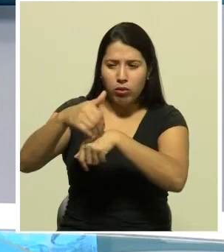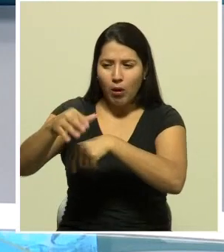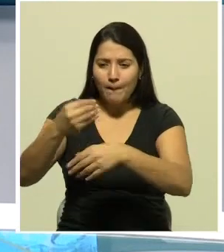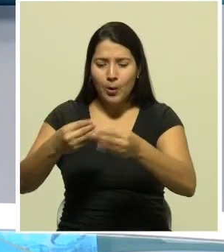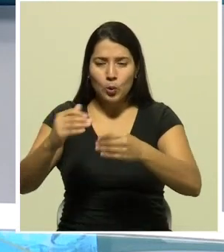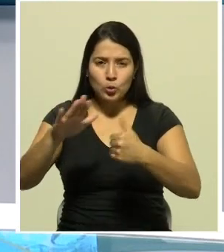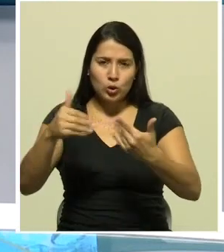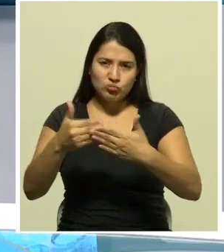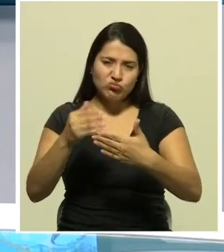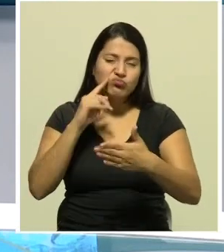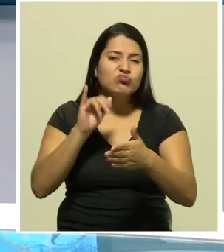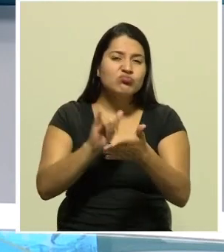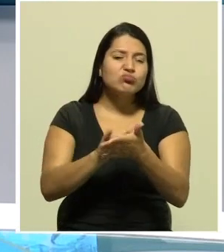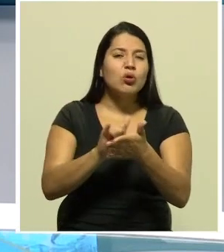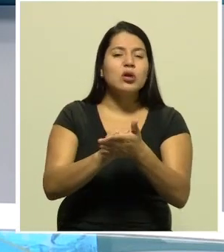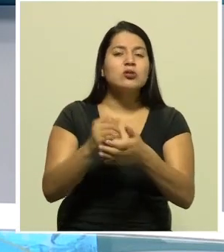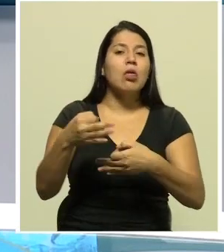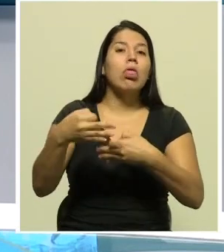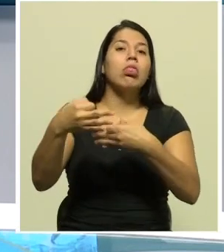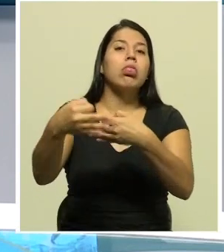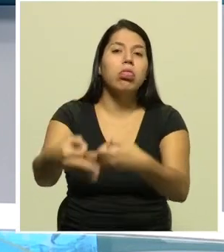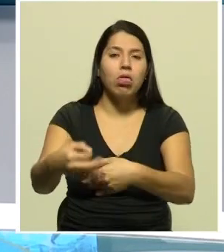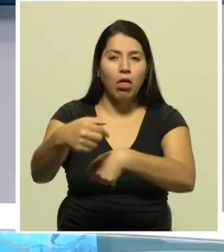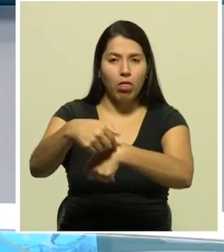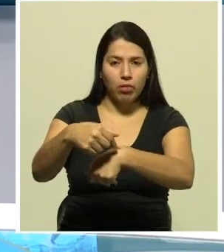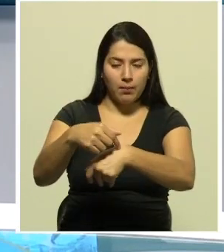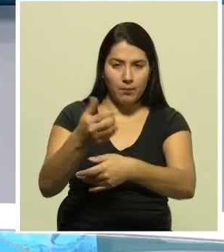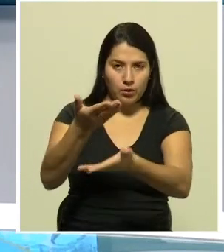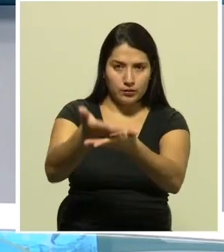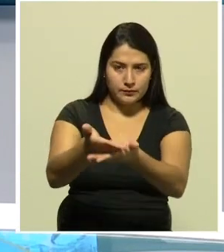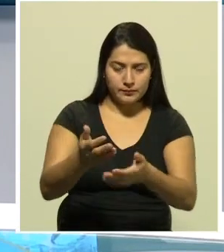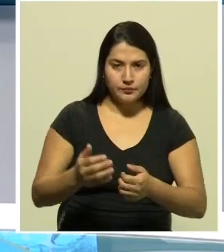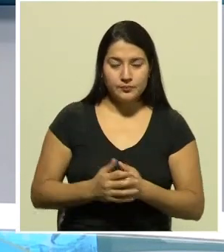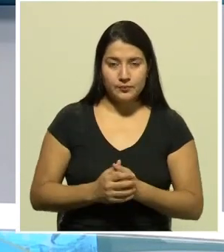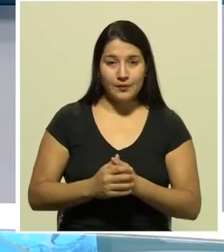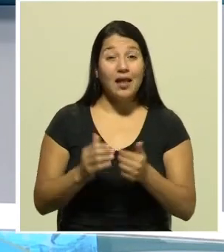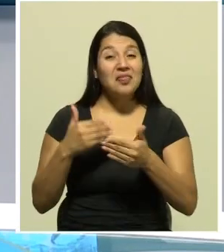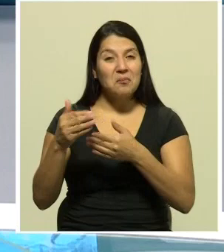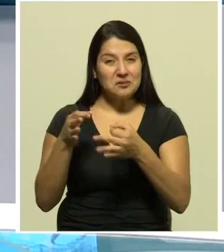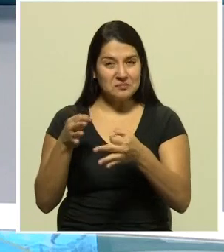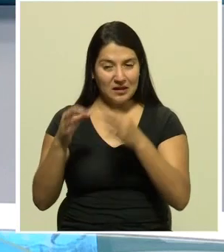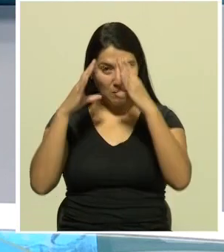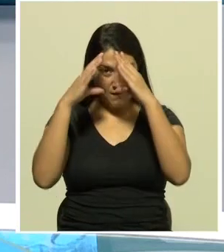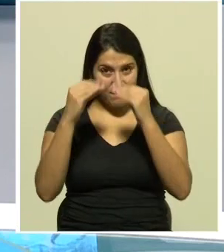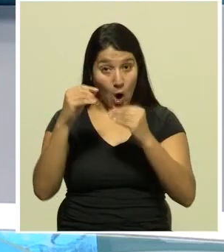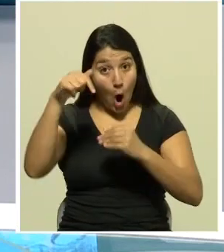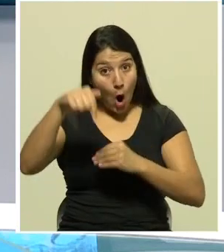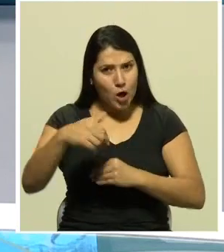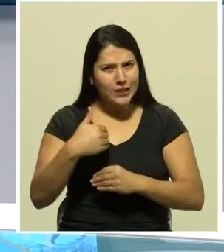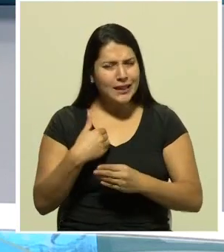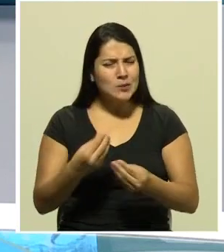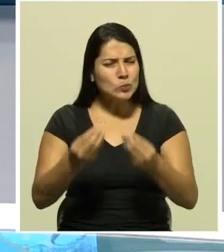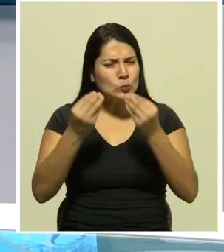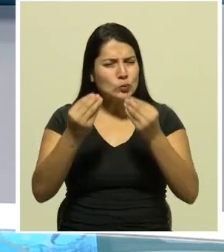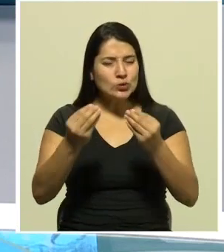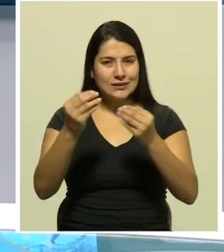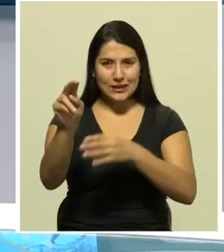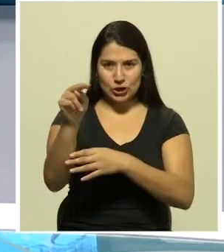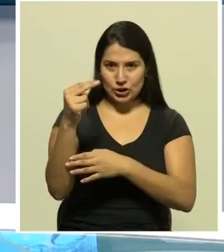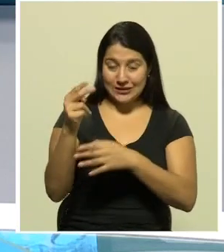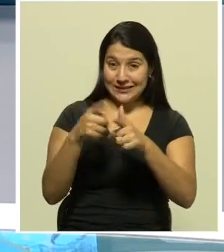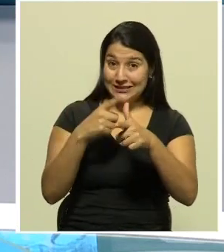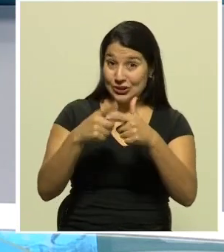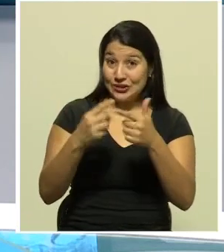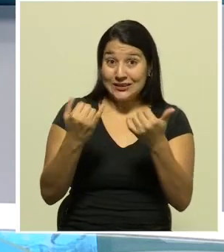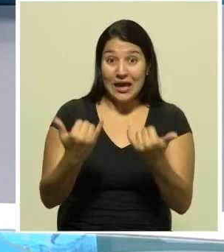intensivos. Ahora vamos a ver el detalle de esta información. Hoy tenemos una agenda informativa muy intensa, así que